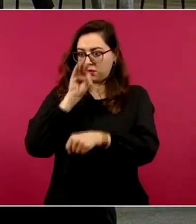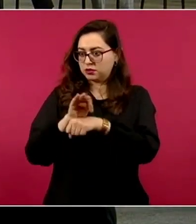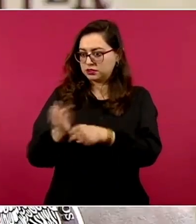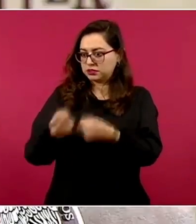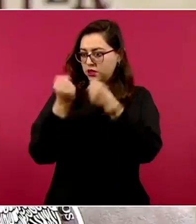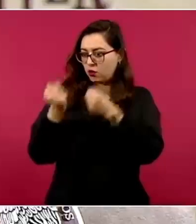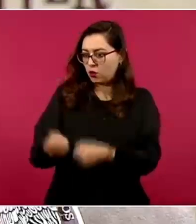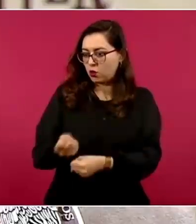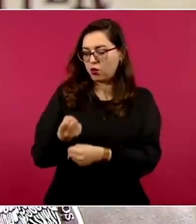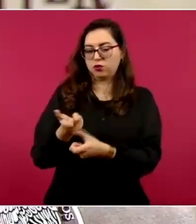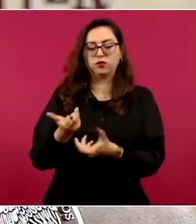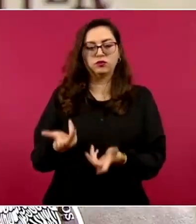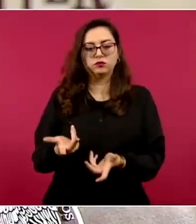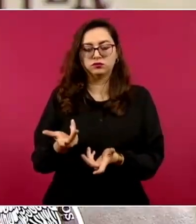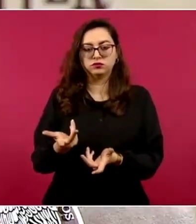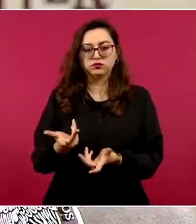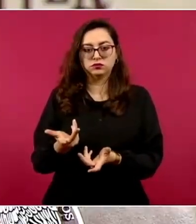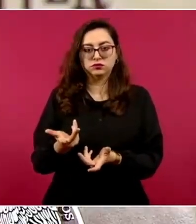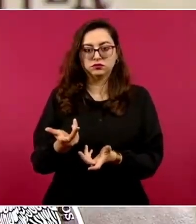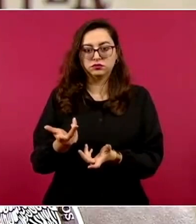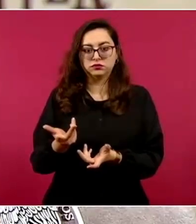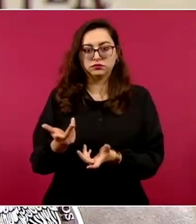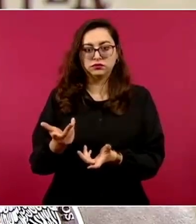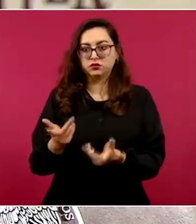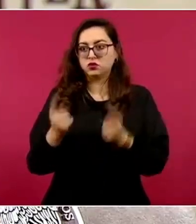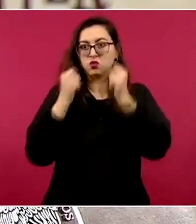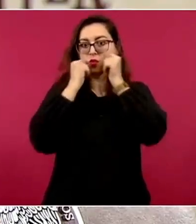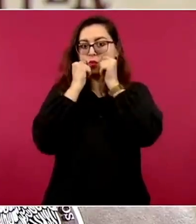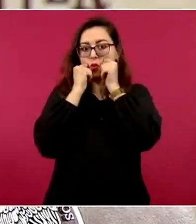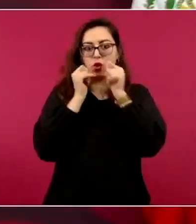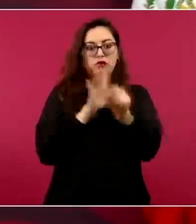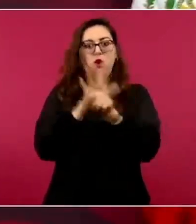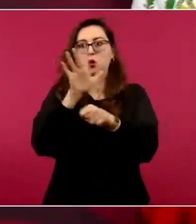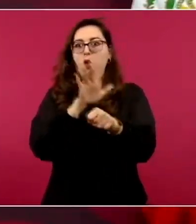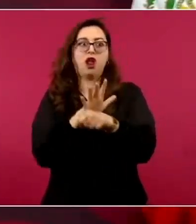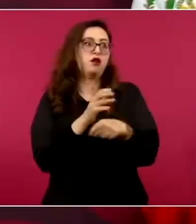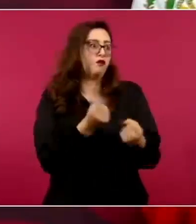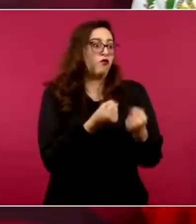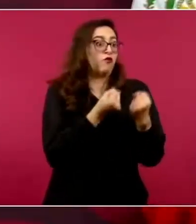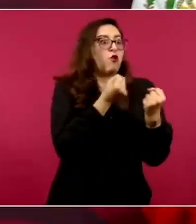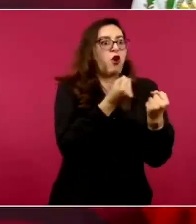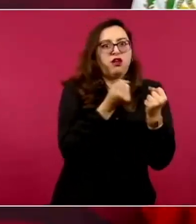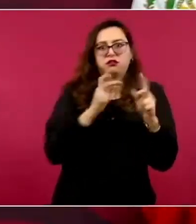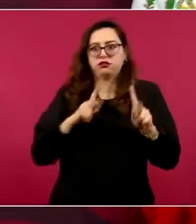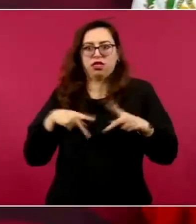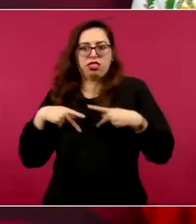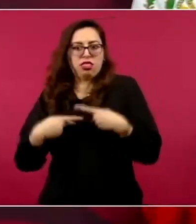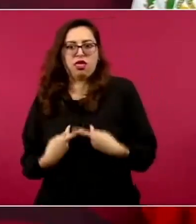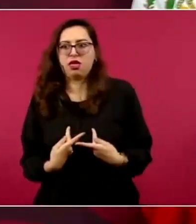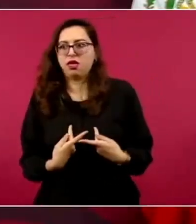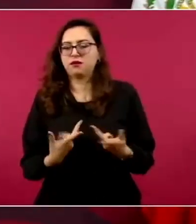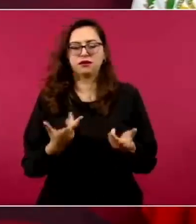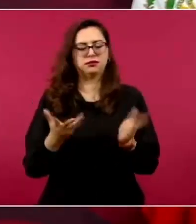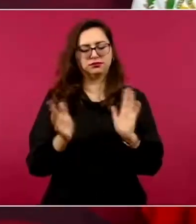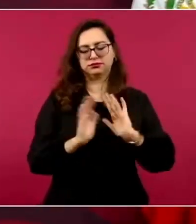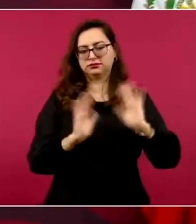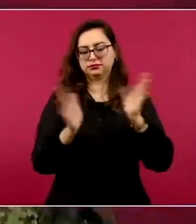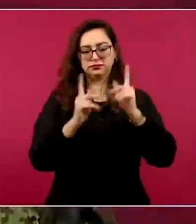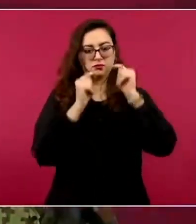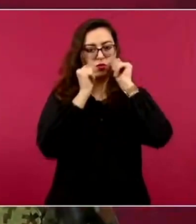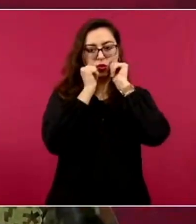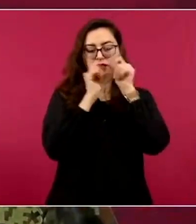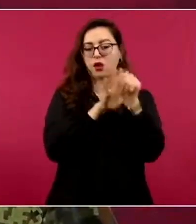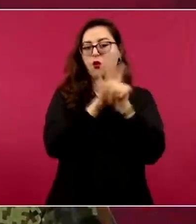seguridad de los ciudadanos en donde quiera que sea cualquier parte de la República y cualquier grupo